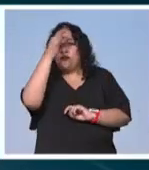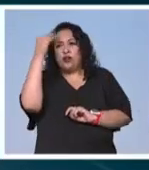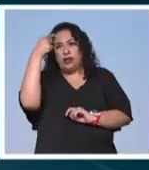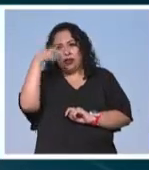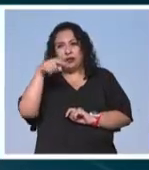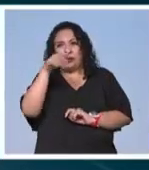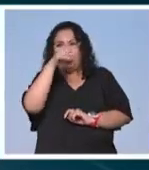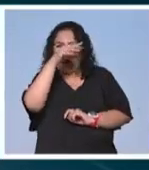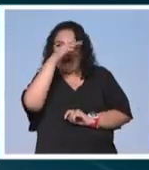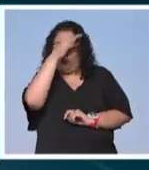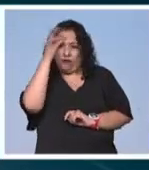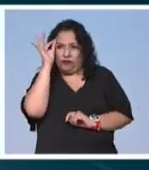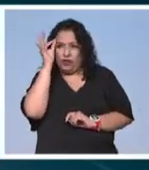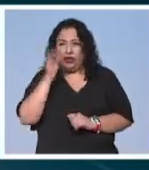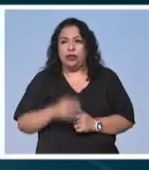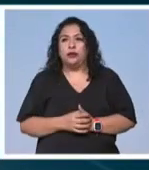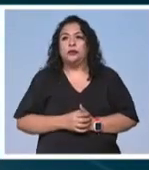Frida